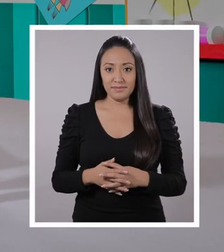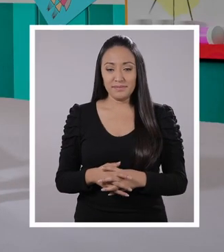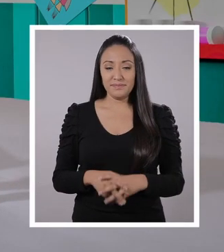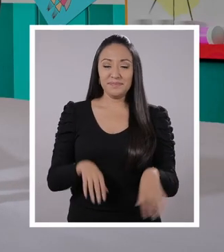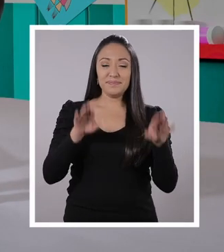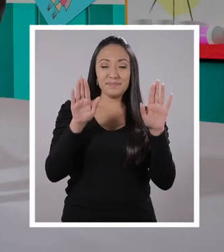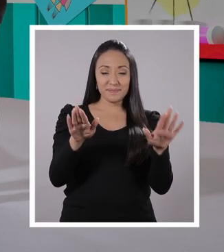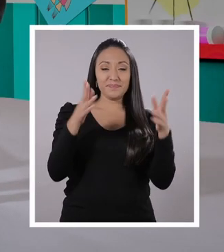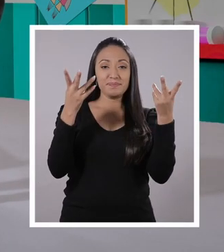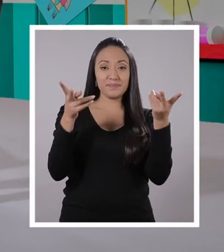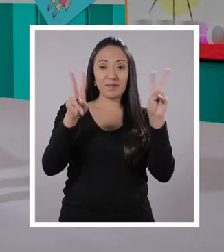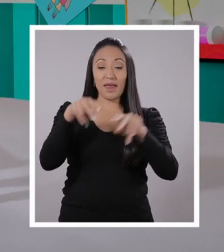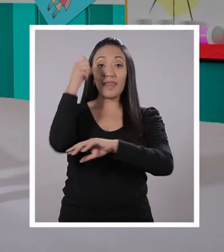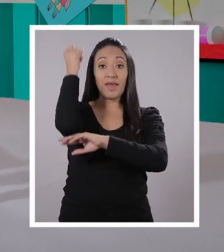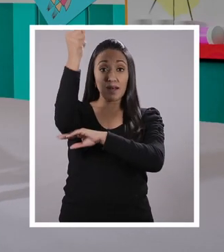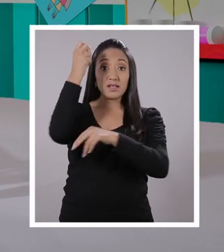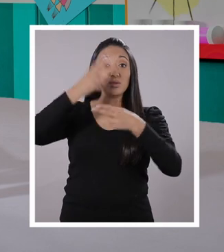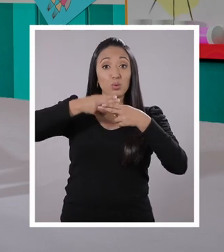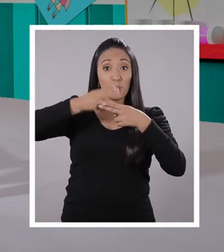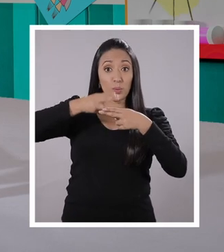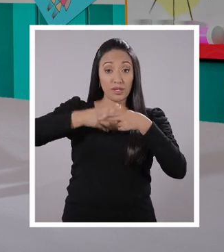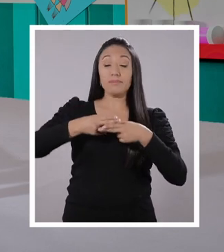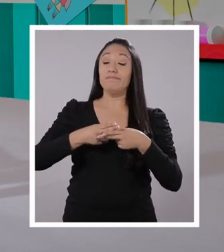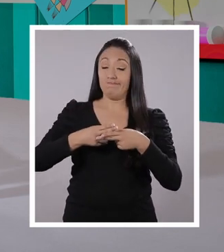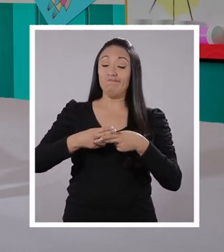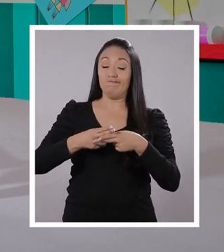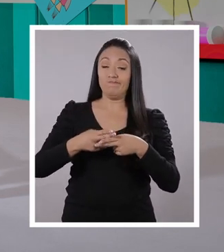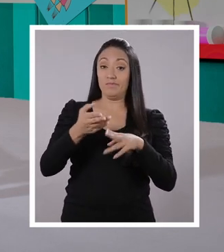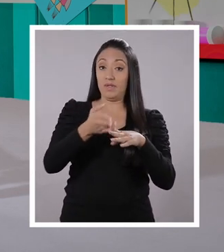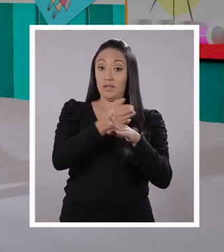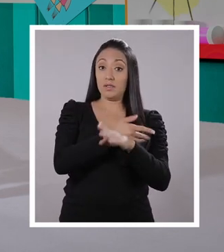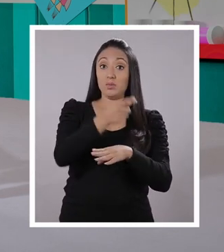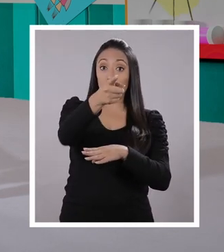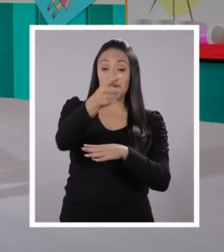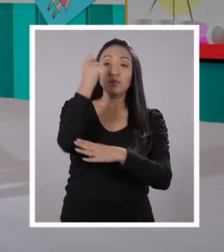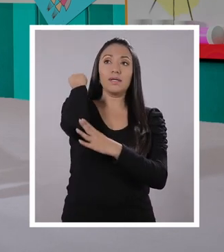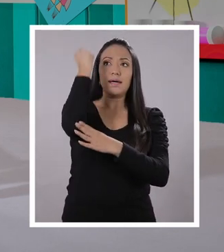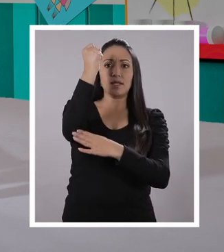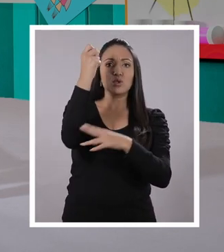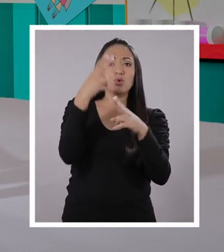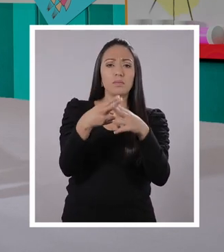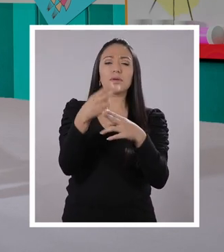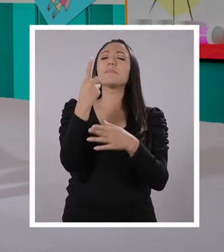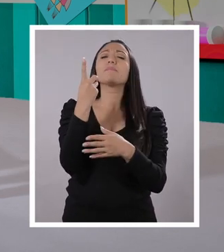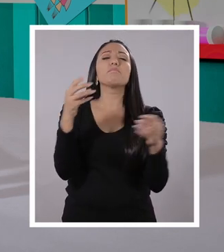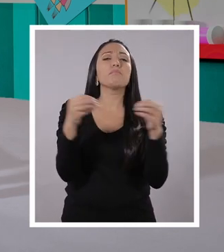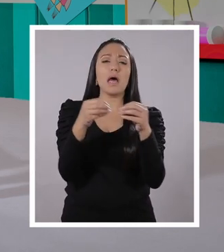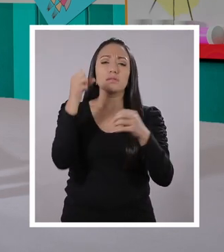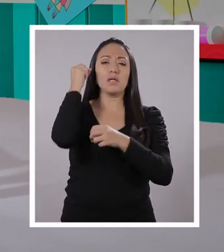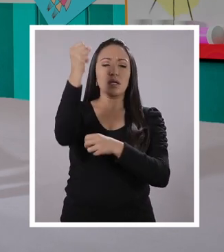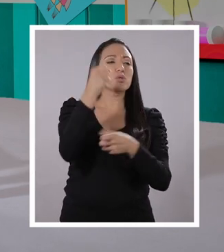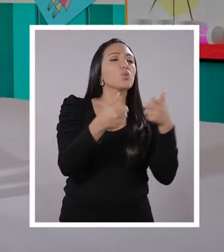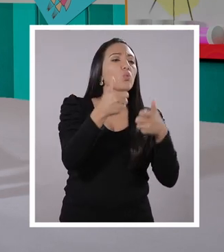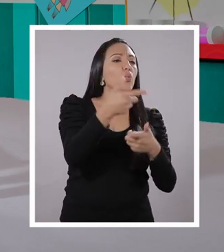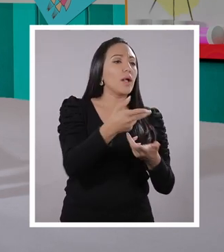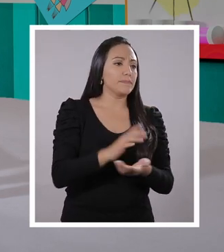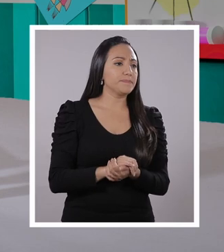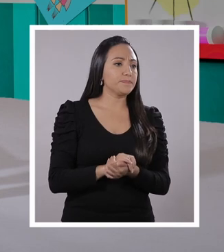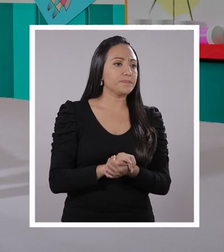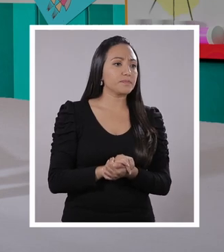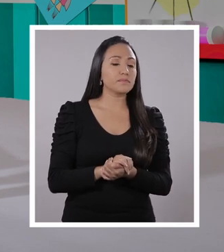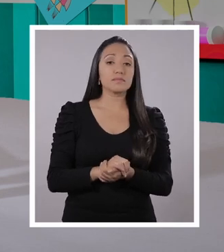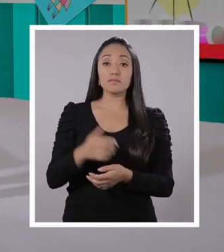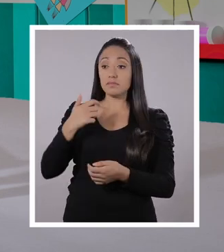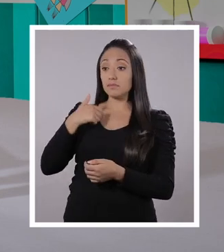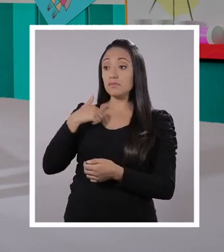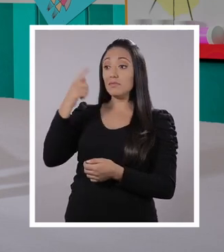Además del derecho al nombre, que es lo que acabamos de hacer con el acróstico, ¿qué otro derecho has escuchado? Por ejemplo, yo he escuchado uno